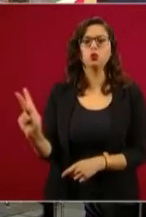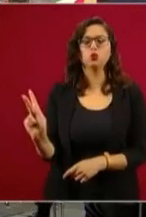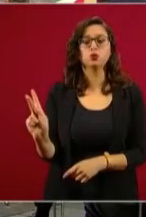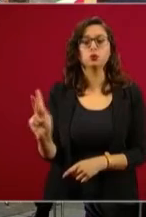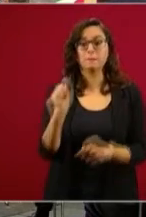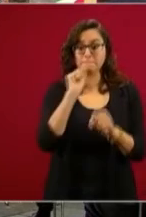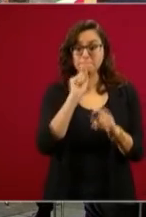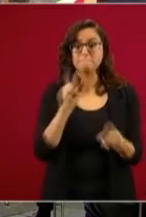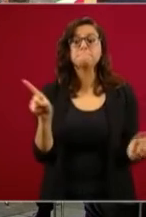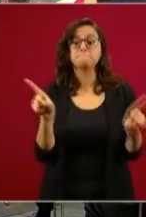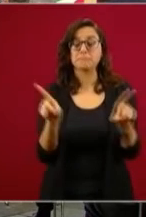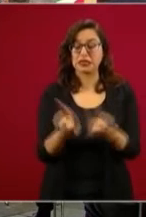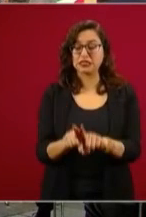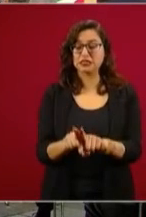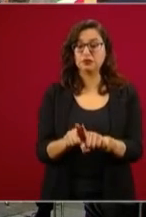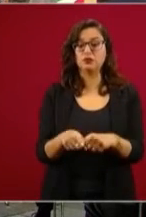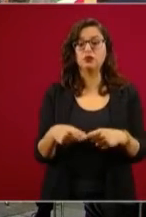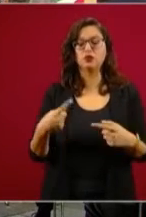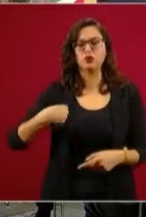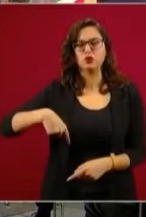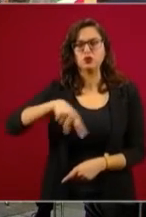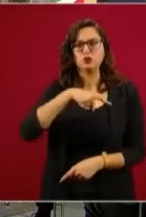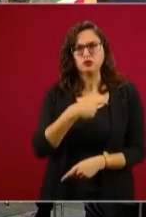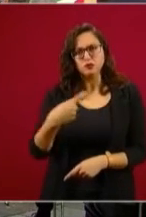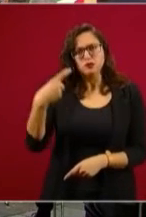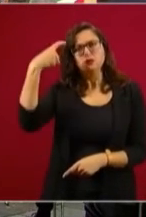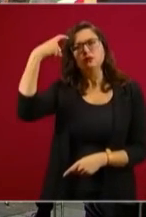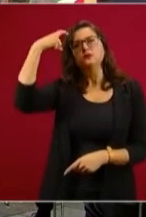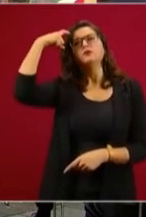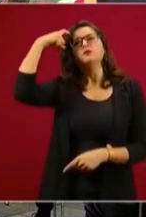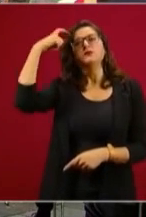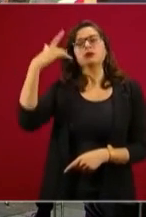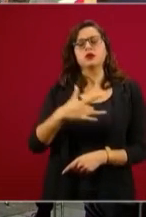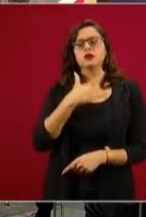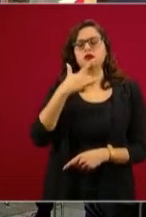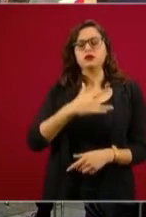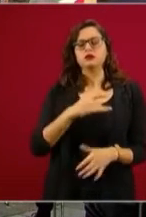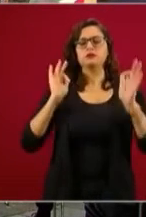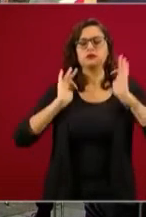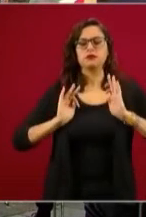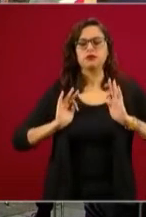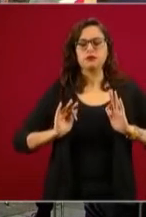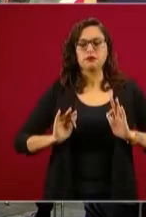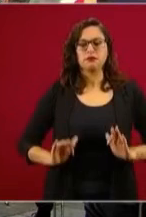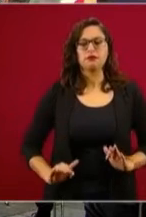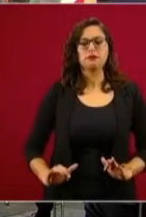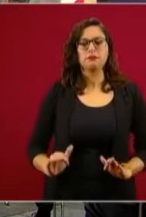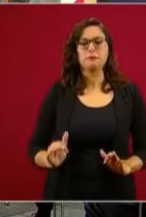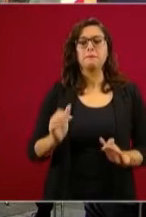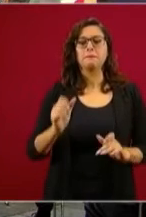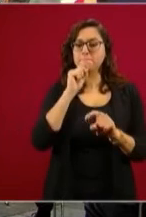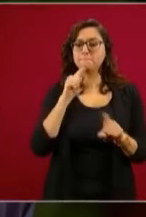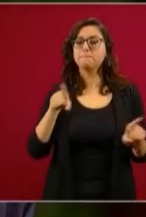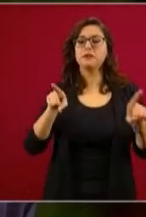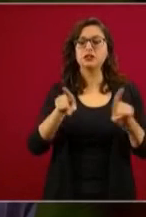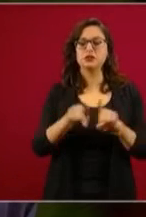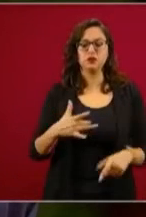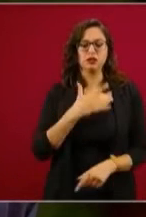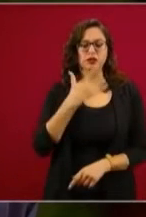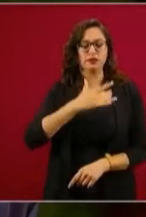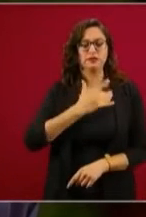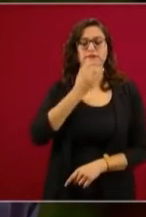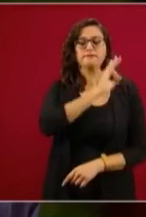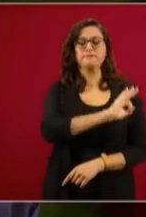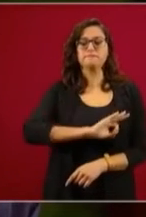digamos que la participación no solamente de los gobiernos, sino de las sociedades, de las escuelas, de la cultura. Y yo creo que ahí falta